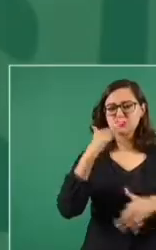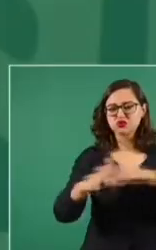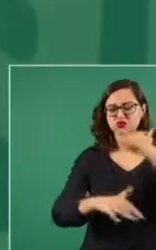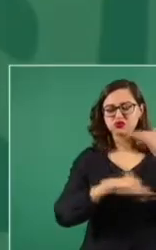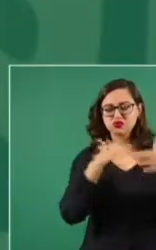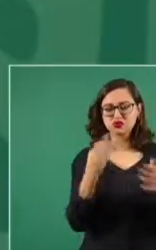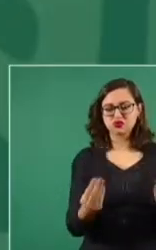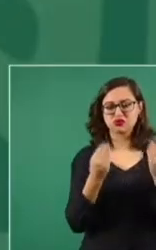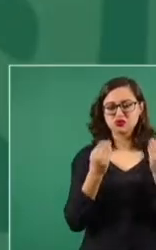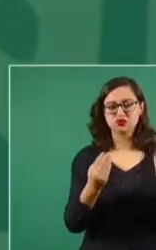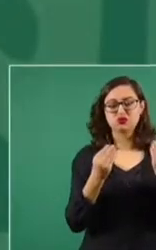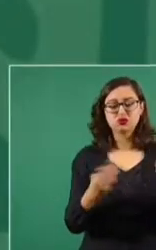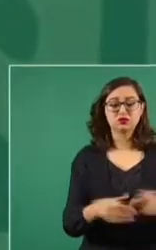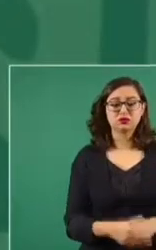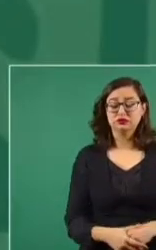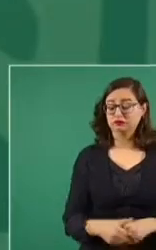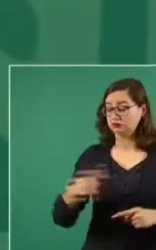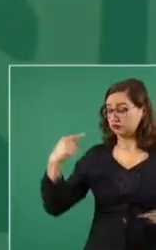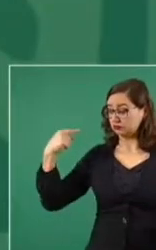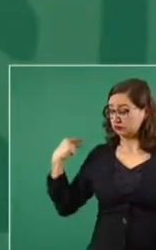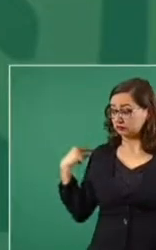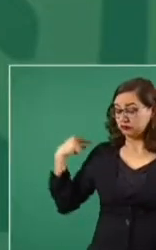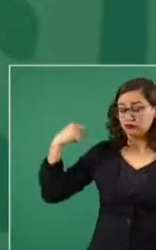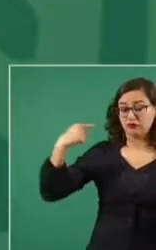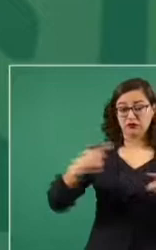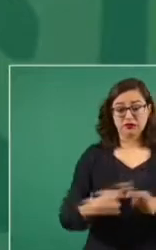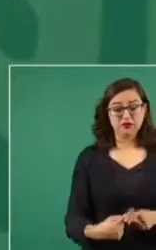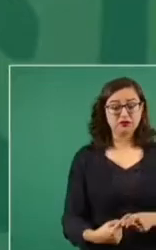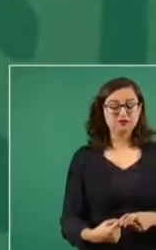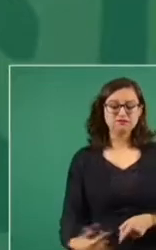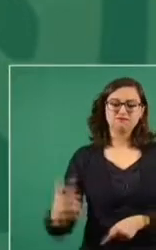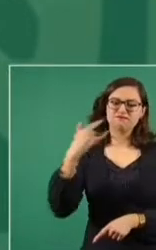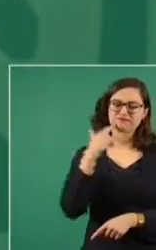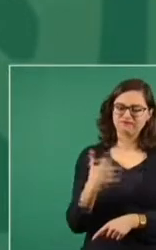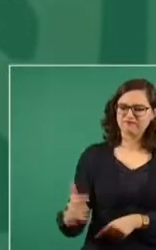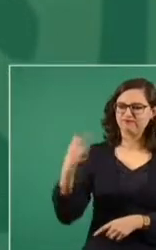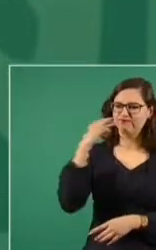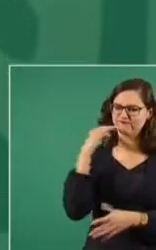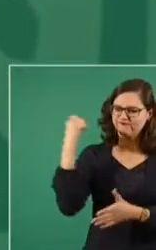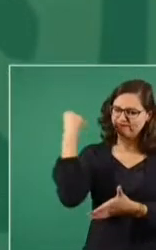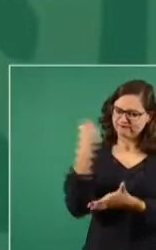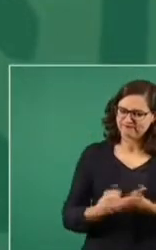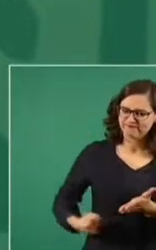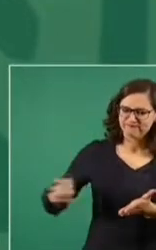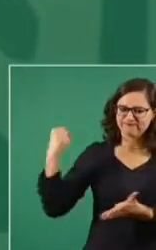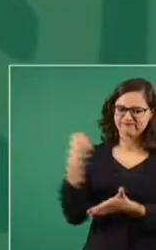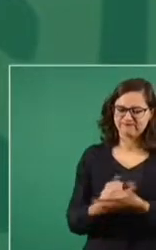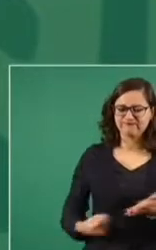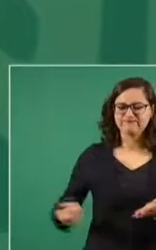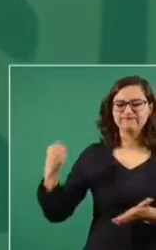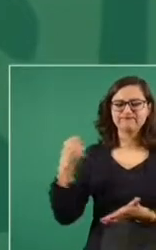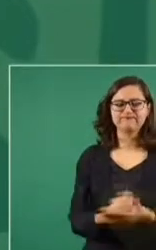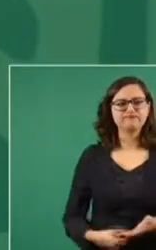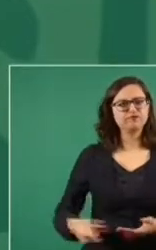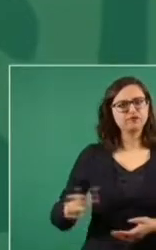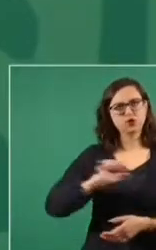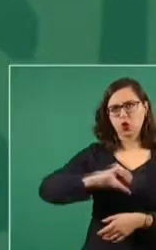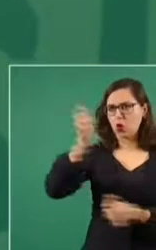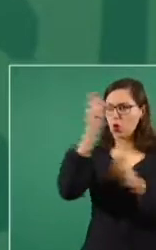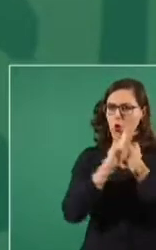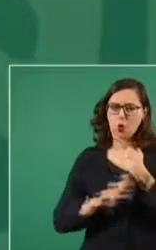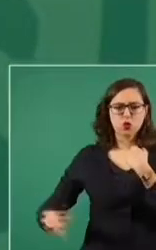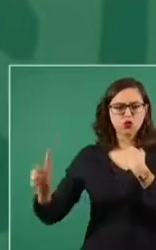nos llevó tiempo avanzar en el propósito de comprar los